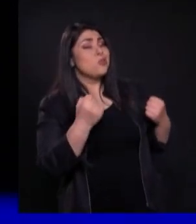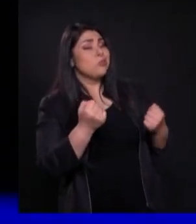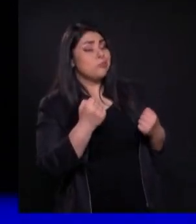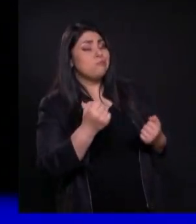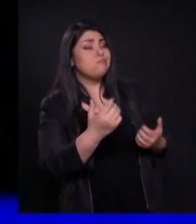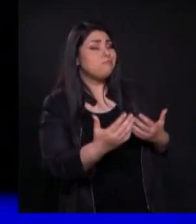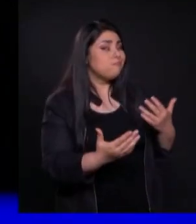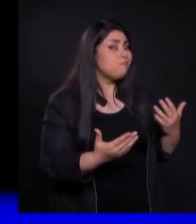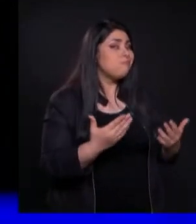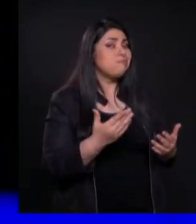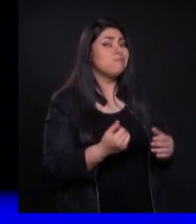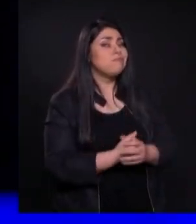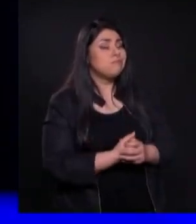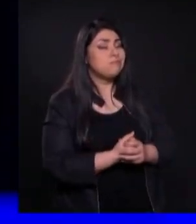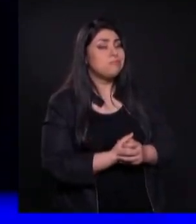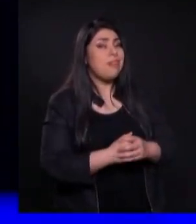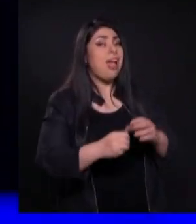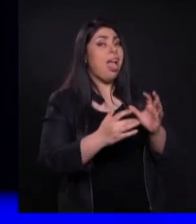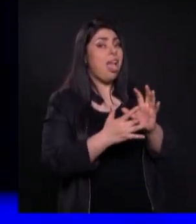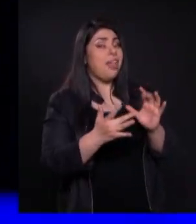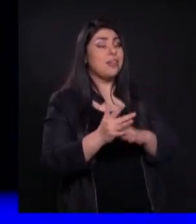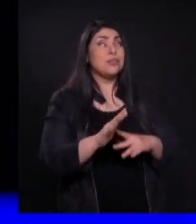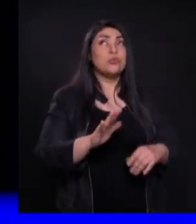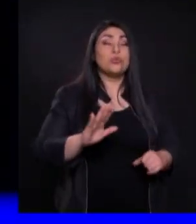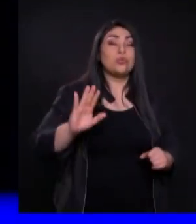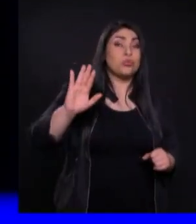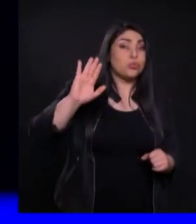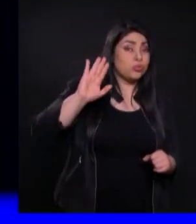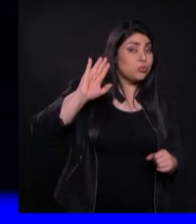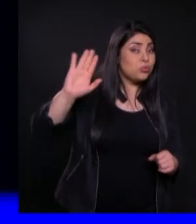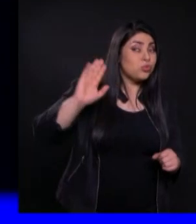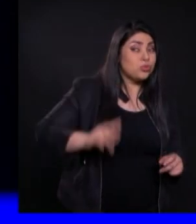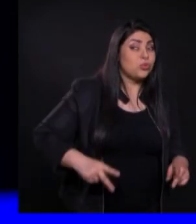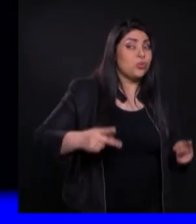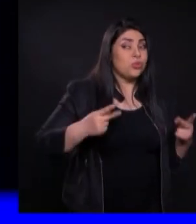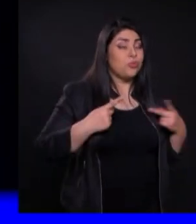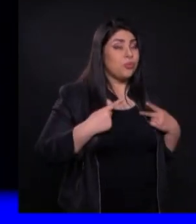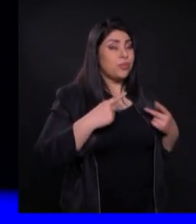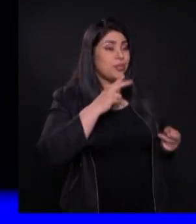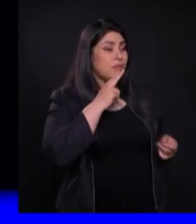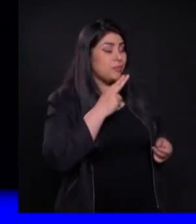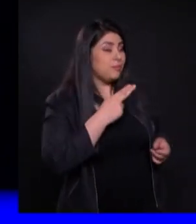Jesús dio Su vida Jesús se humilló Jesús se entregó